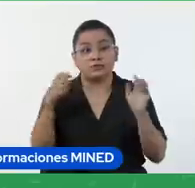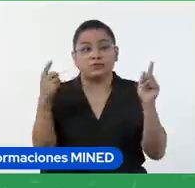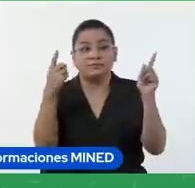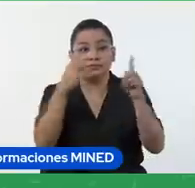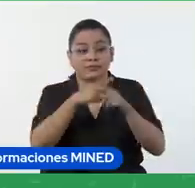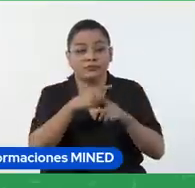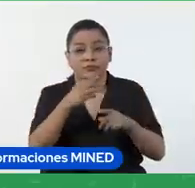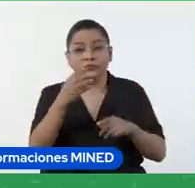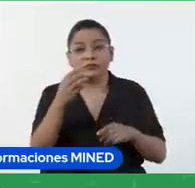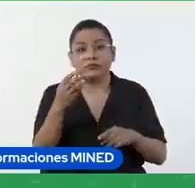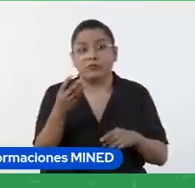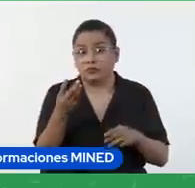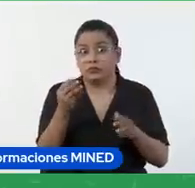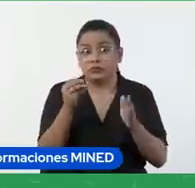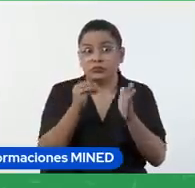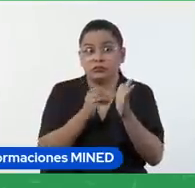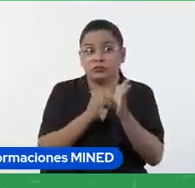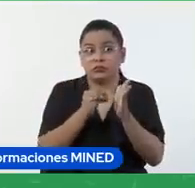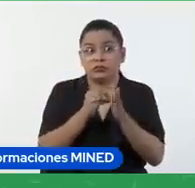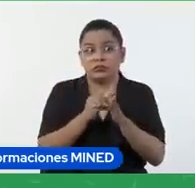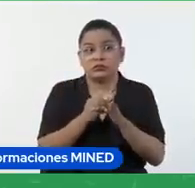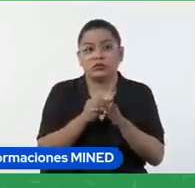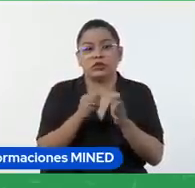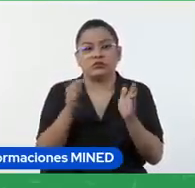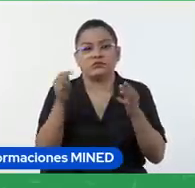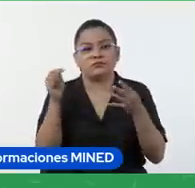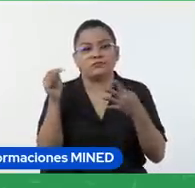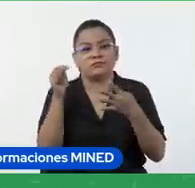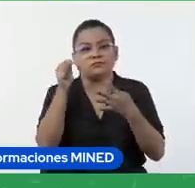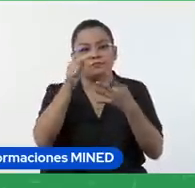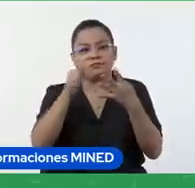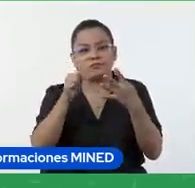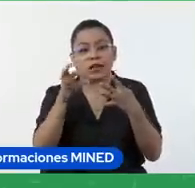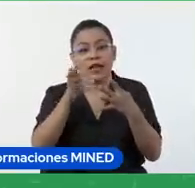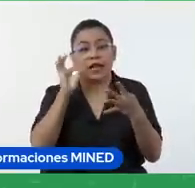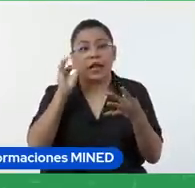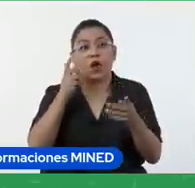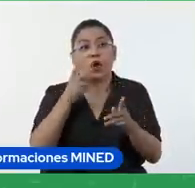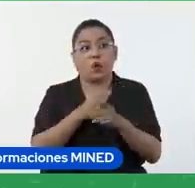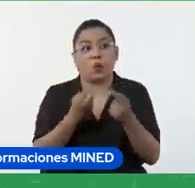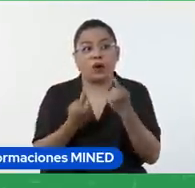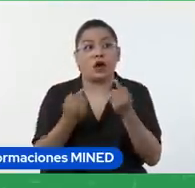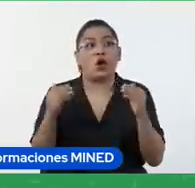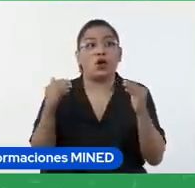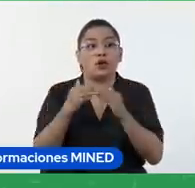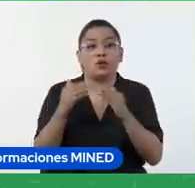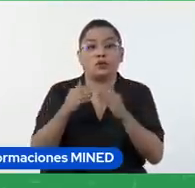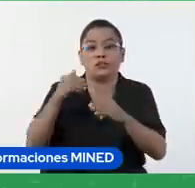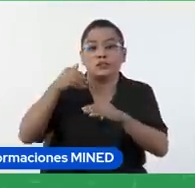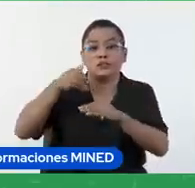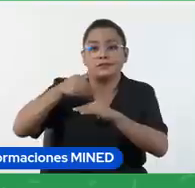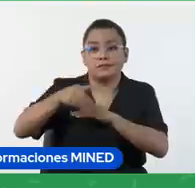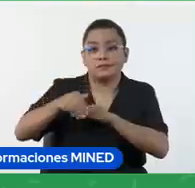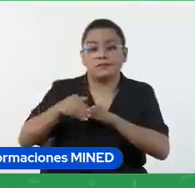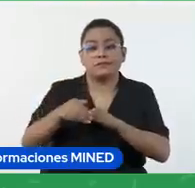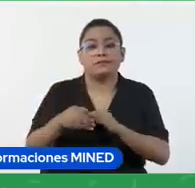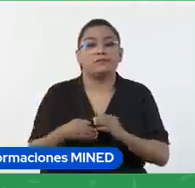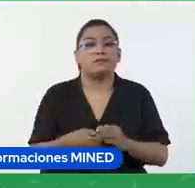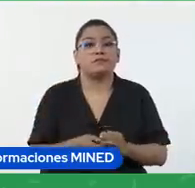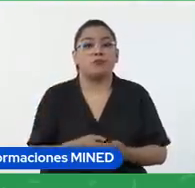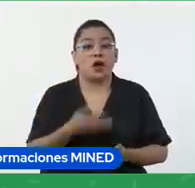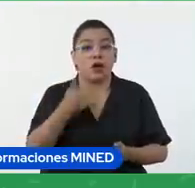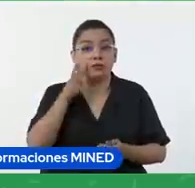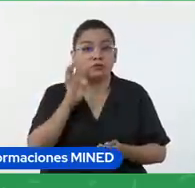marcar cuál es la correcta incluso puedo dejar comentarios en caso que marquen la respuesta correcta